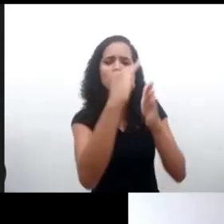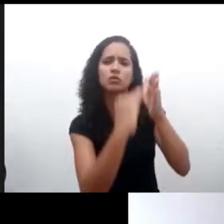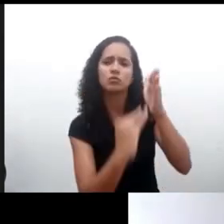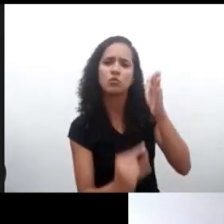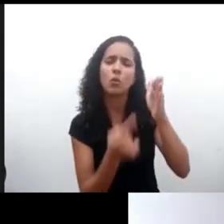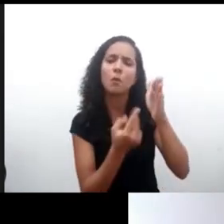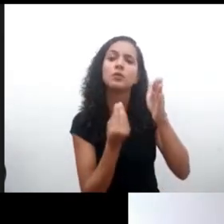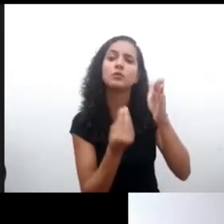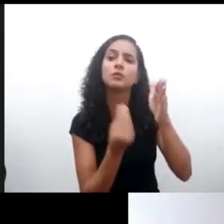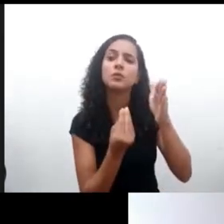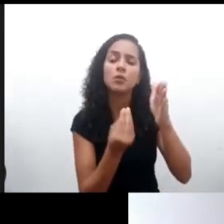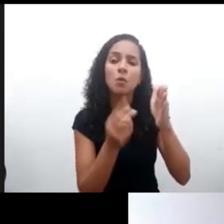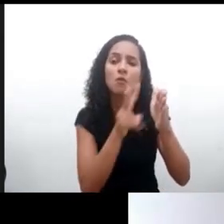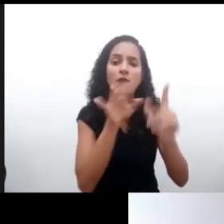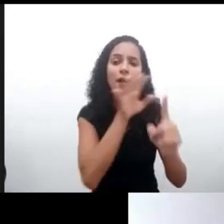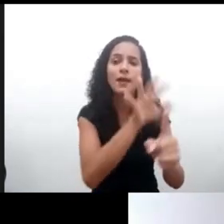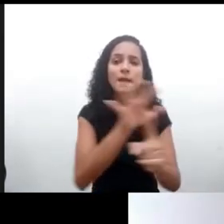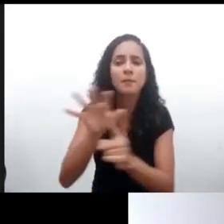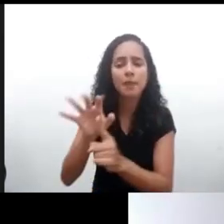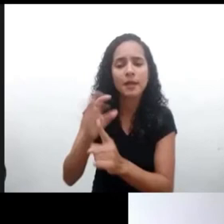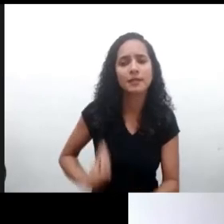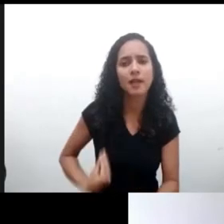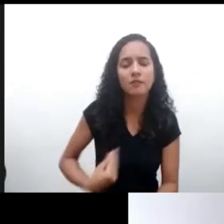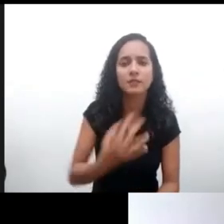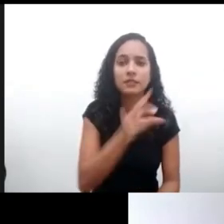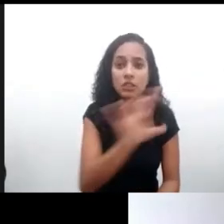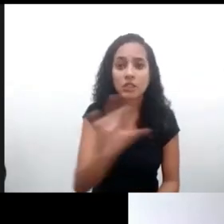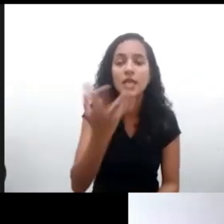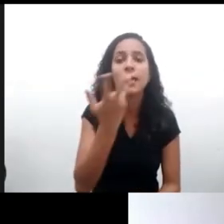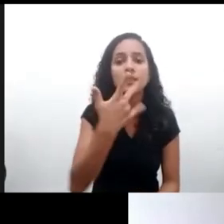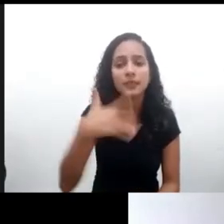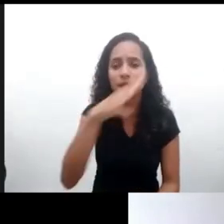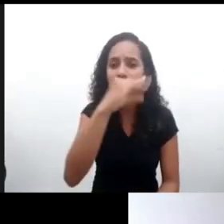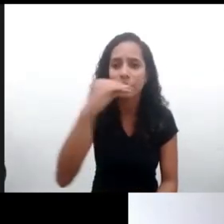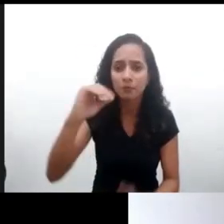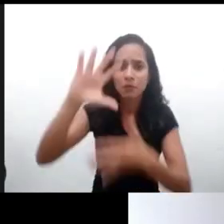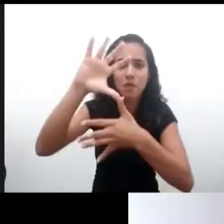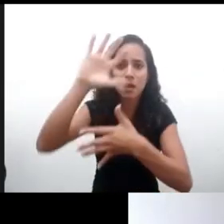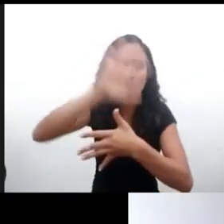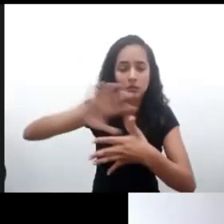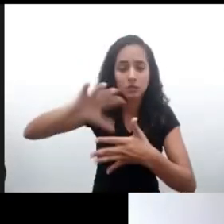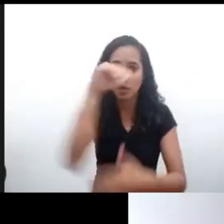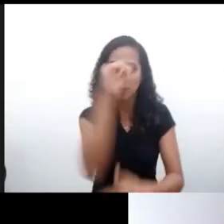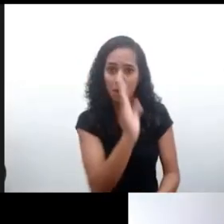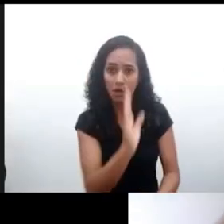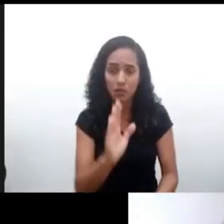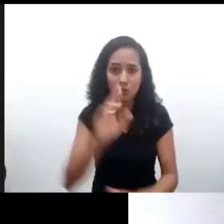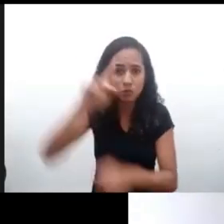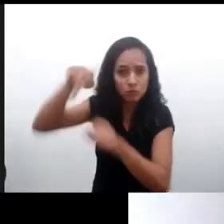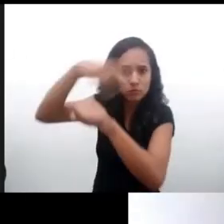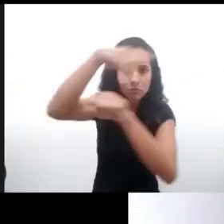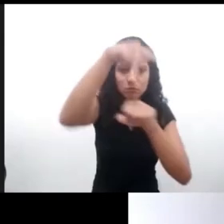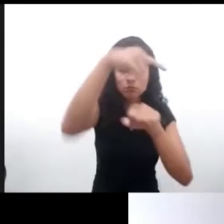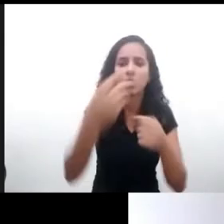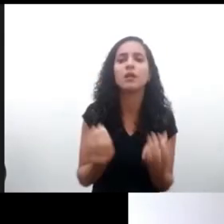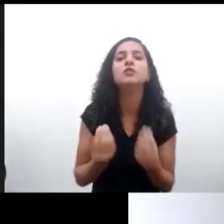qué es lo que dice este documento y cómo va a impactar la vida de la niñez y adolescencia en Latinoamérica, Brasil y en los países